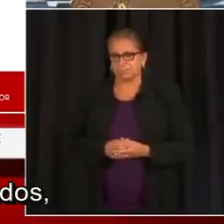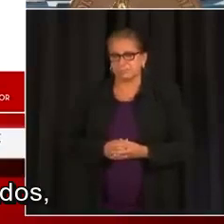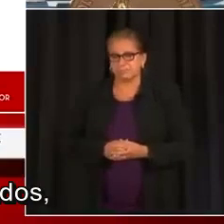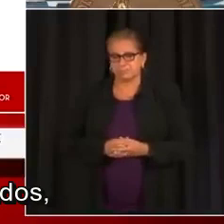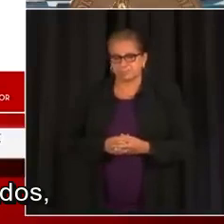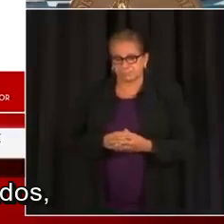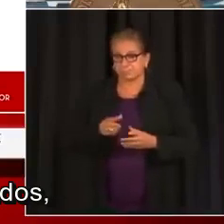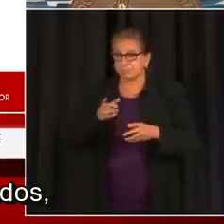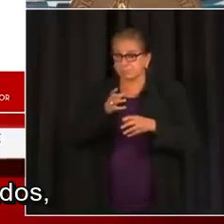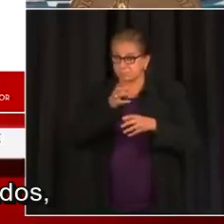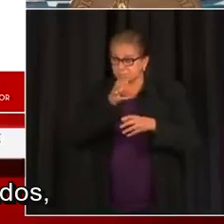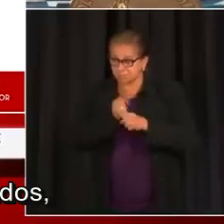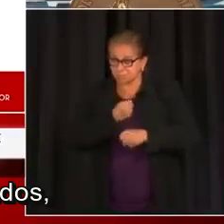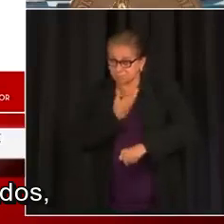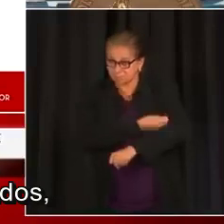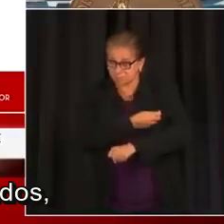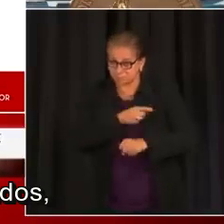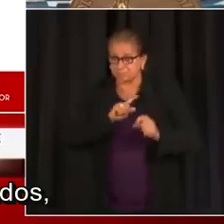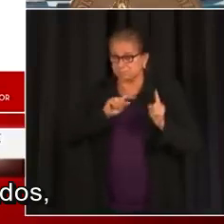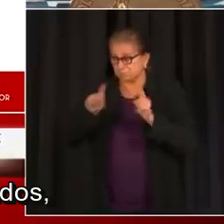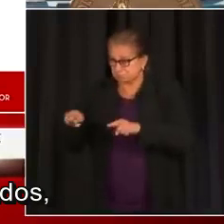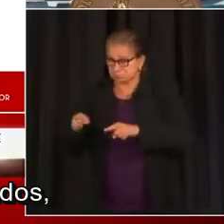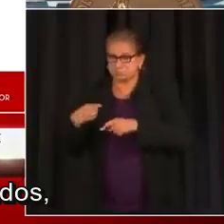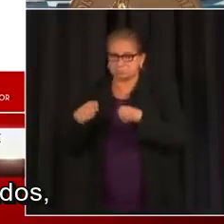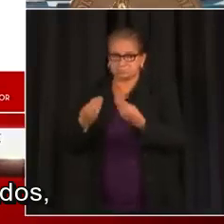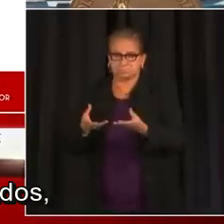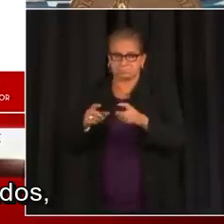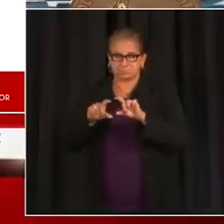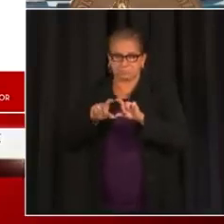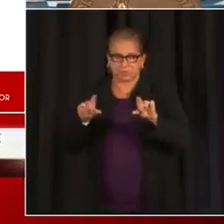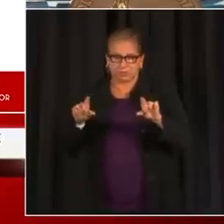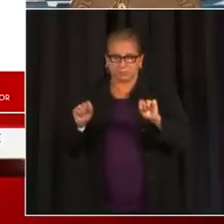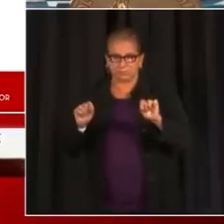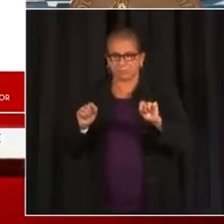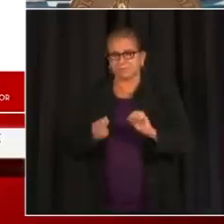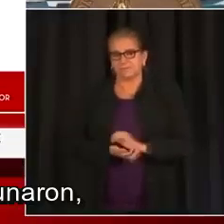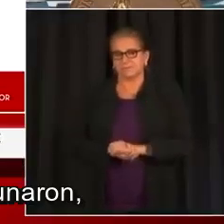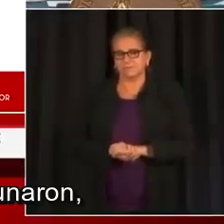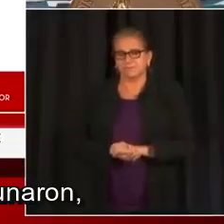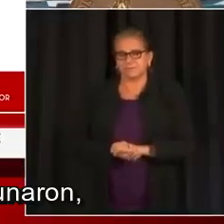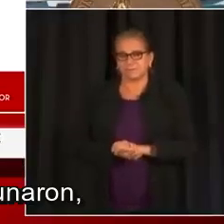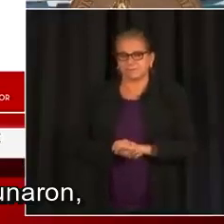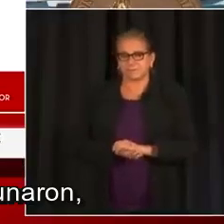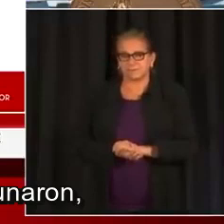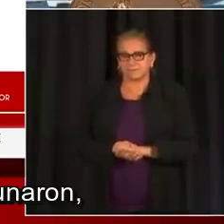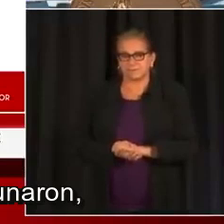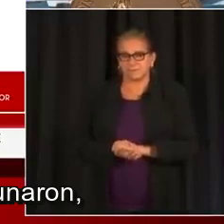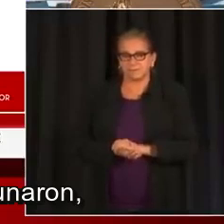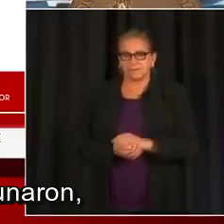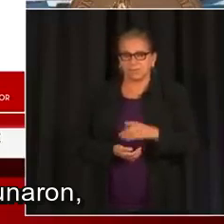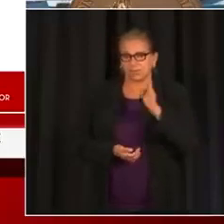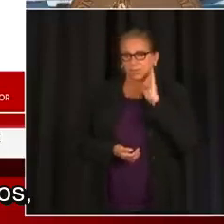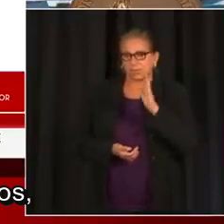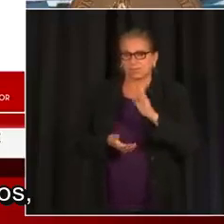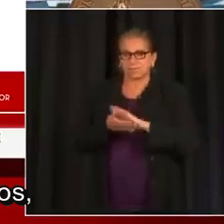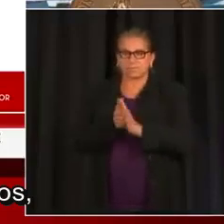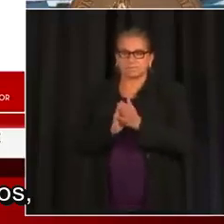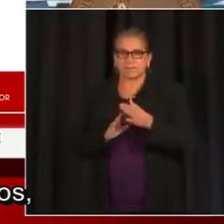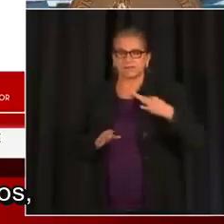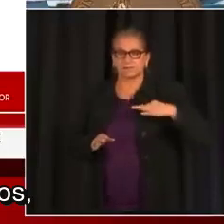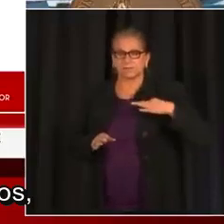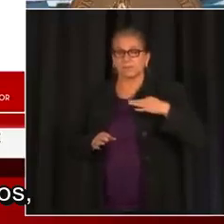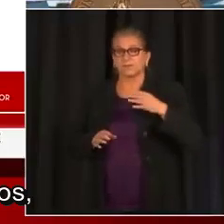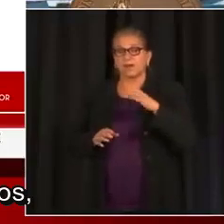Y todos los jóvenes del DC, no solamente los únicos vacunados que se van a vacunar o que ya se vacunaron, son